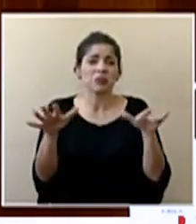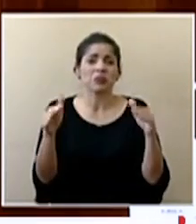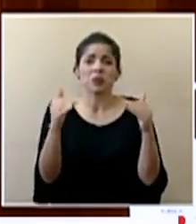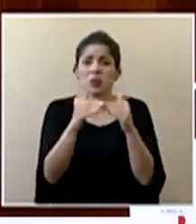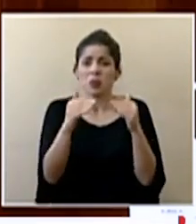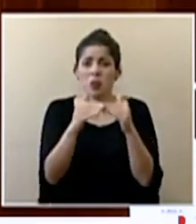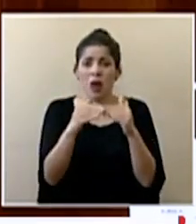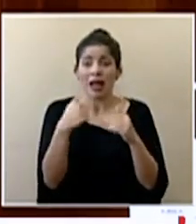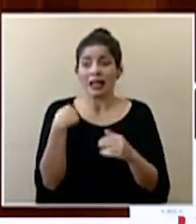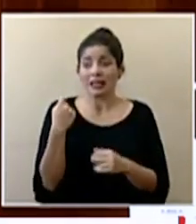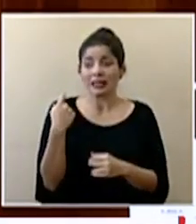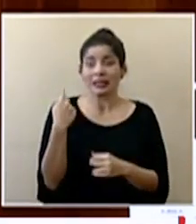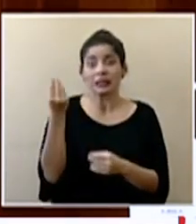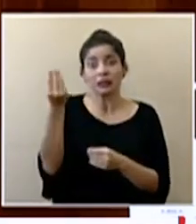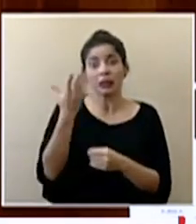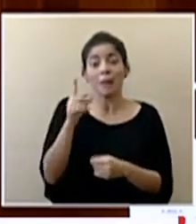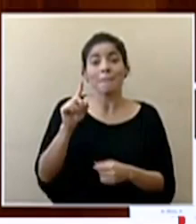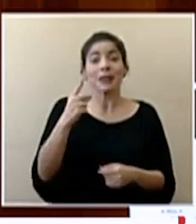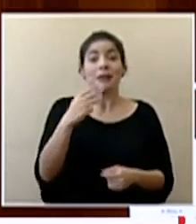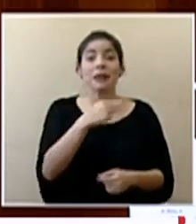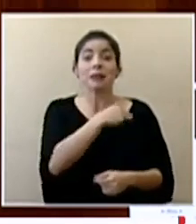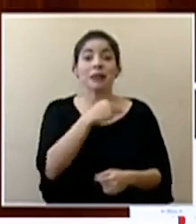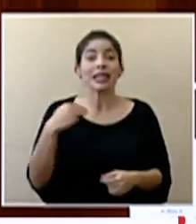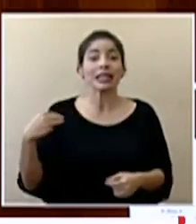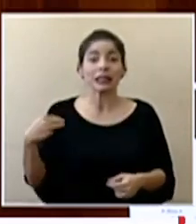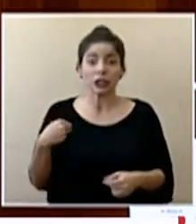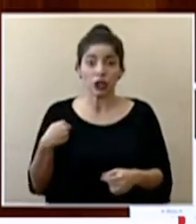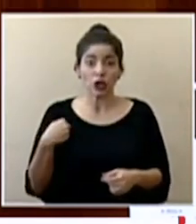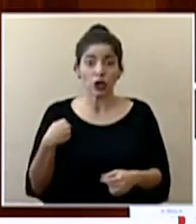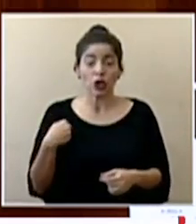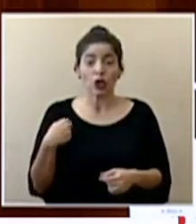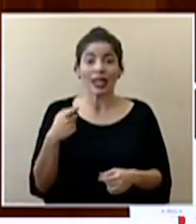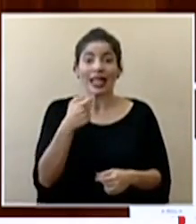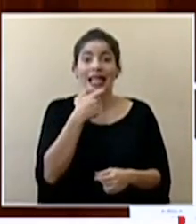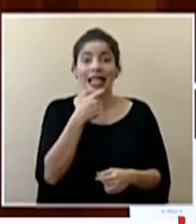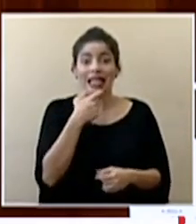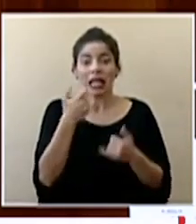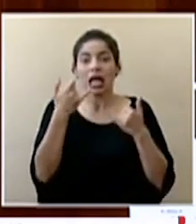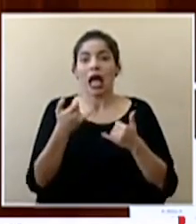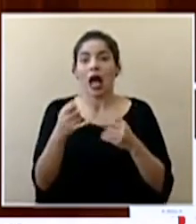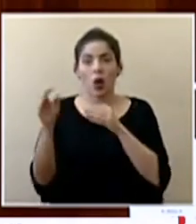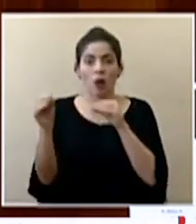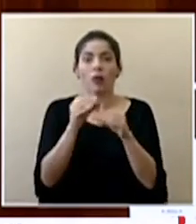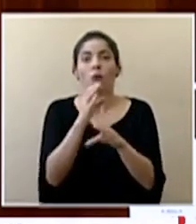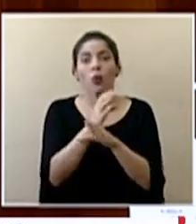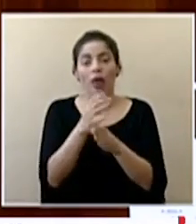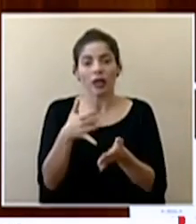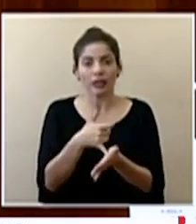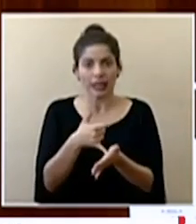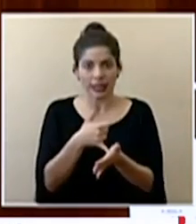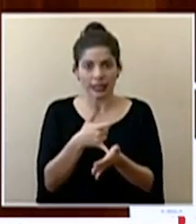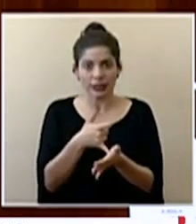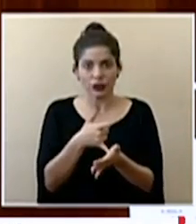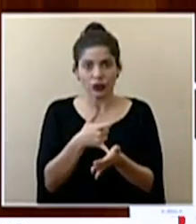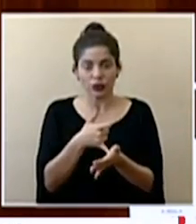acabo de recibir una noticia que el primer ministro del reino unido está en este momento en una unidad de cuidados intensivos